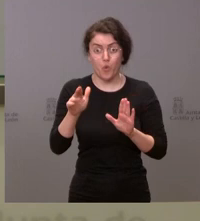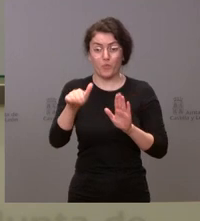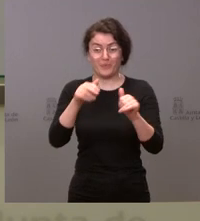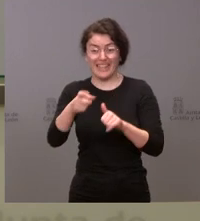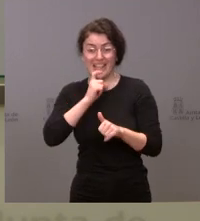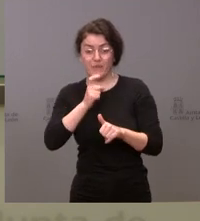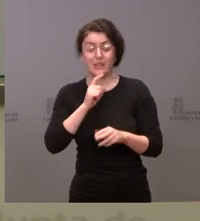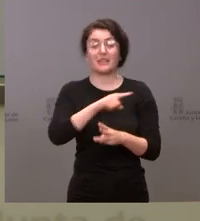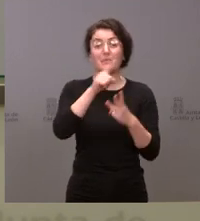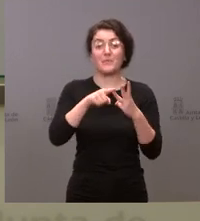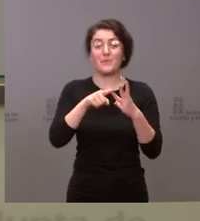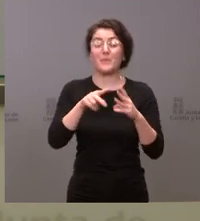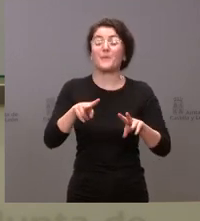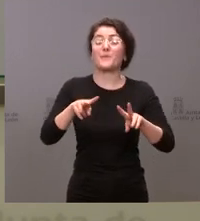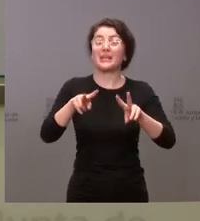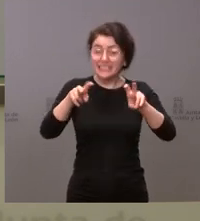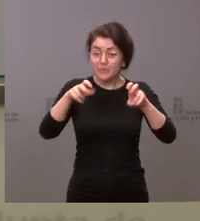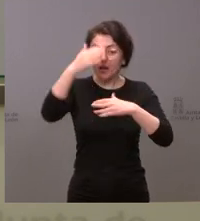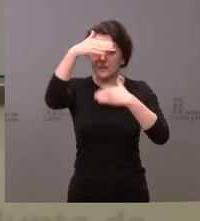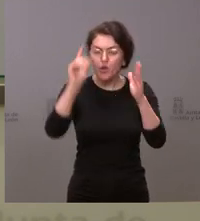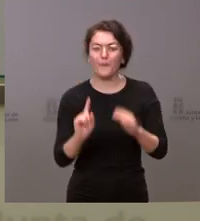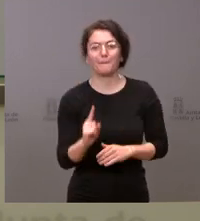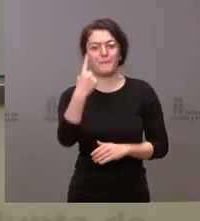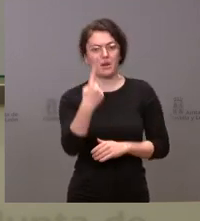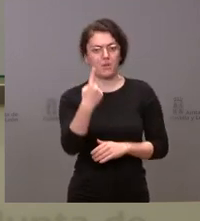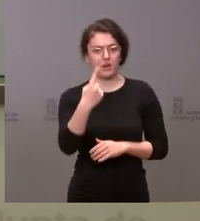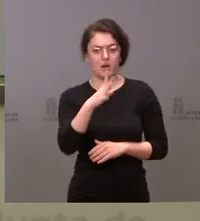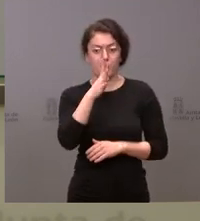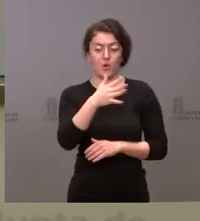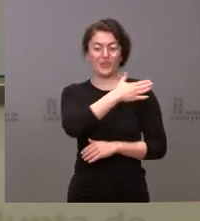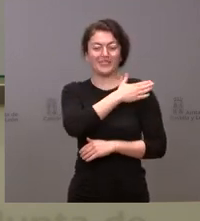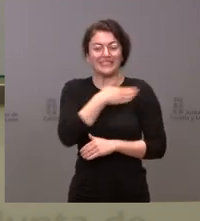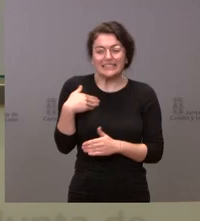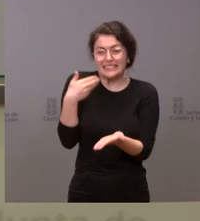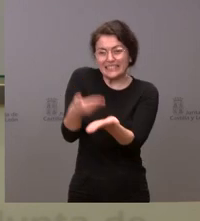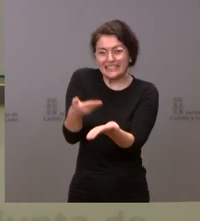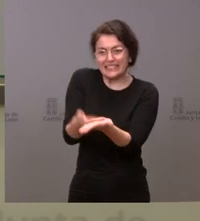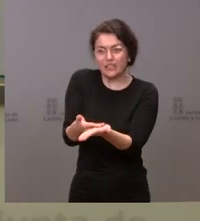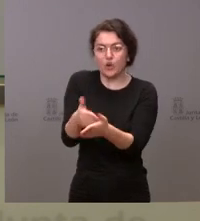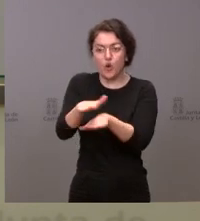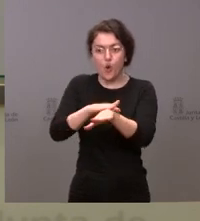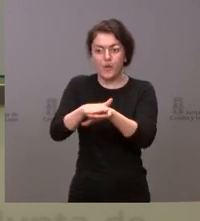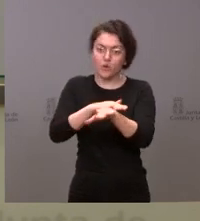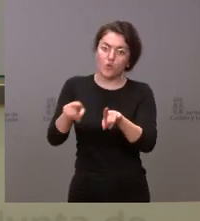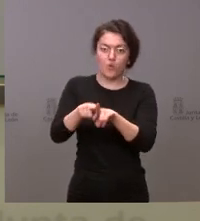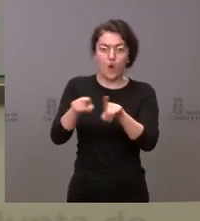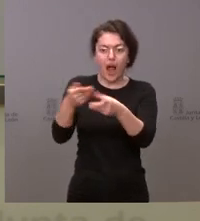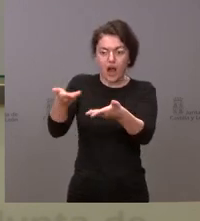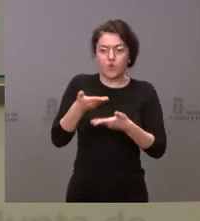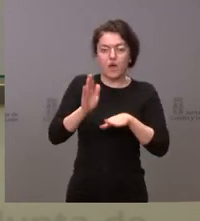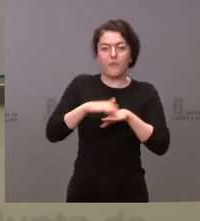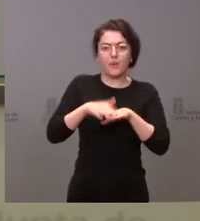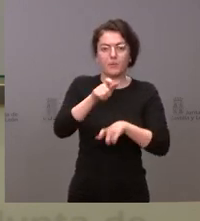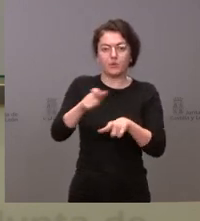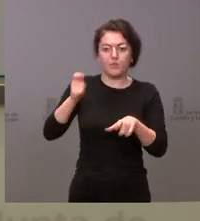el ámbito de la atención primaria, donde insistimos al Gobierno esa carencia de profesionales, donde hubiera sido muy bueno que hubiéramos